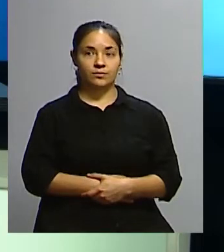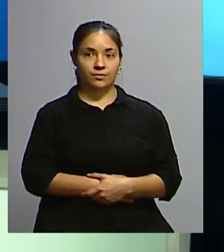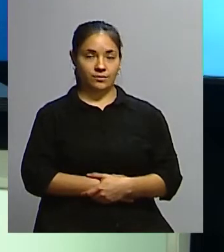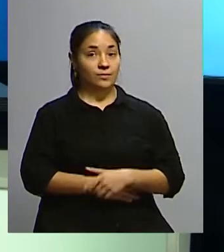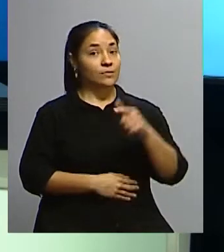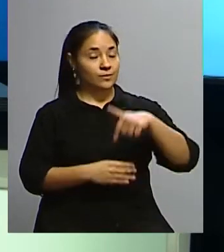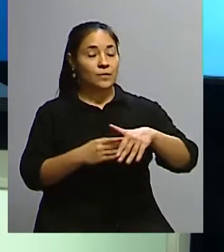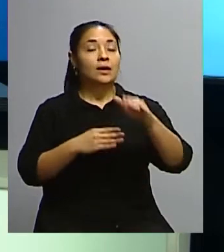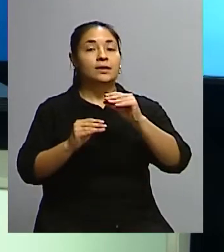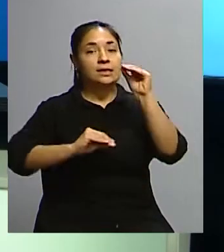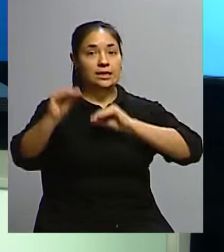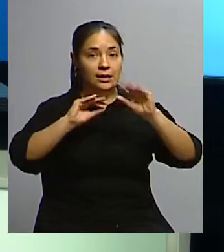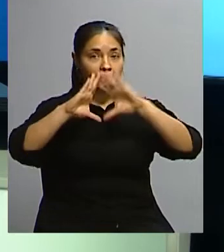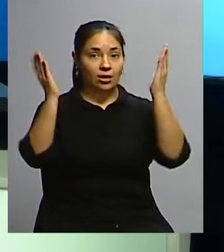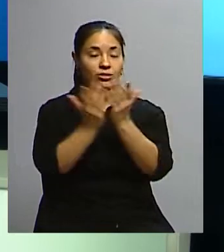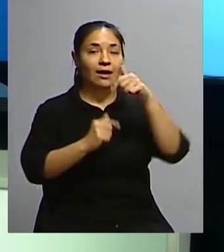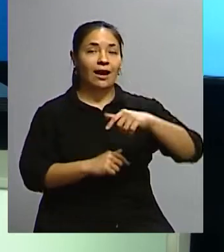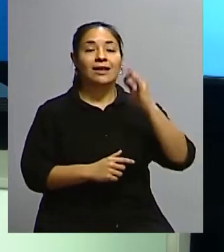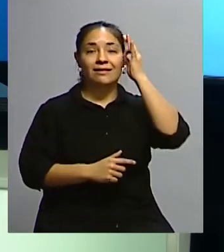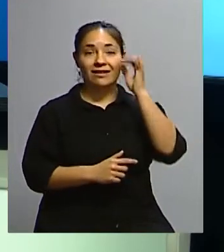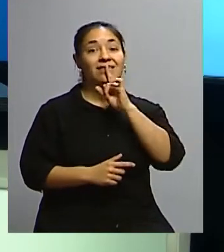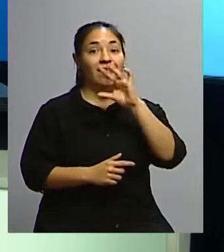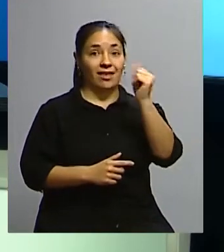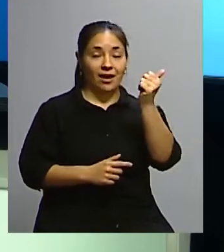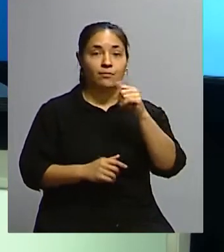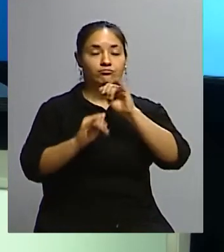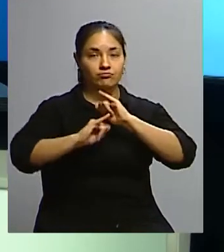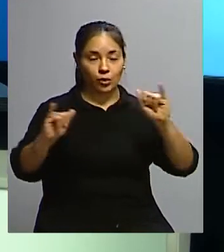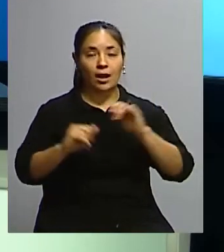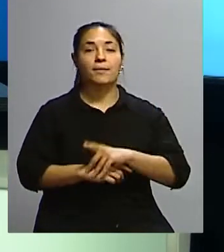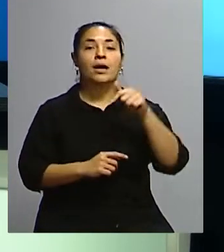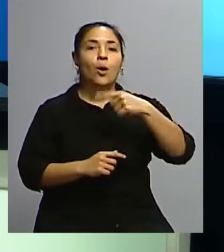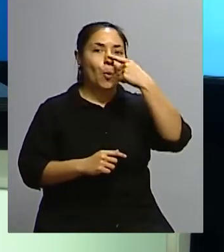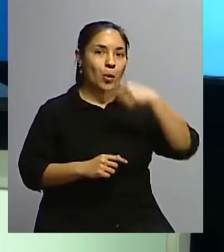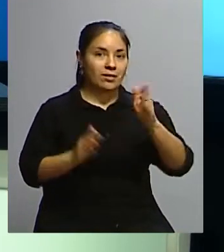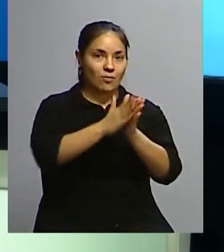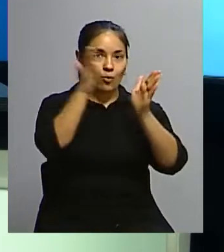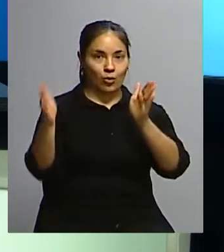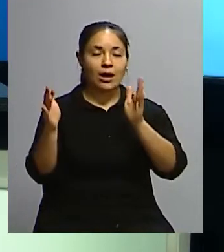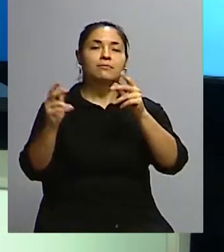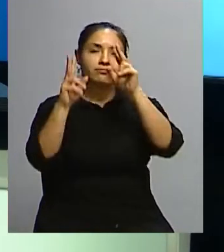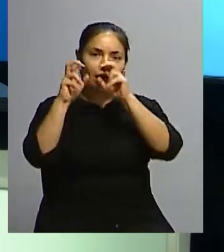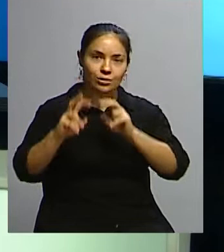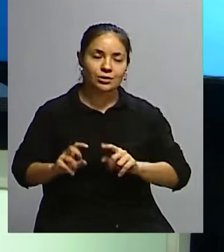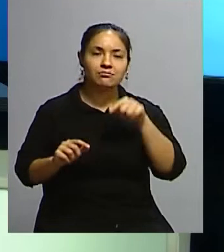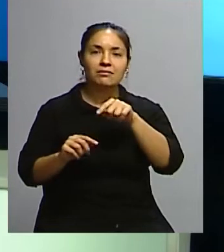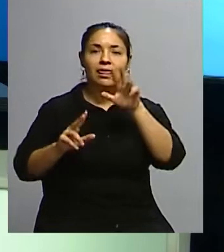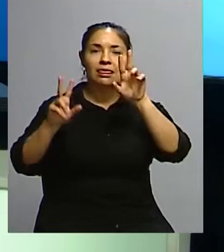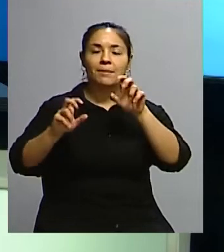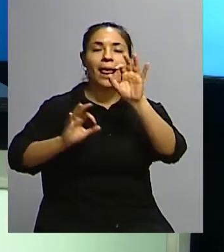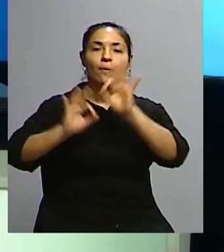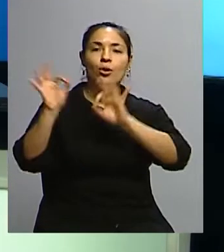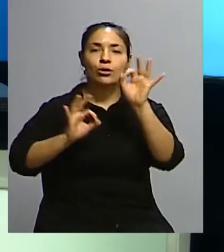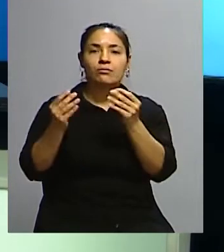Seguimos en Chato Internacional aquí en el 30 de la TDA, el último bloque y vamos a seguir analizando ya sobre el final este proyecto de cambio